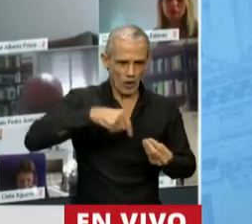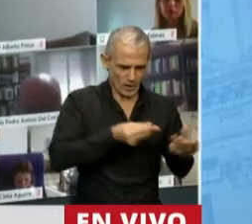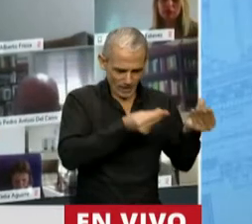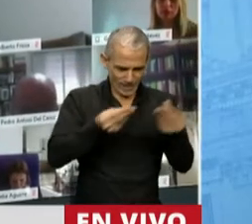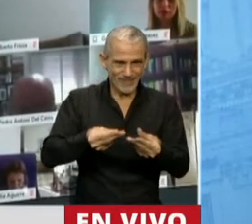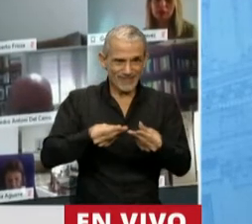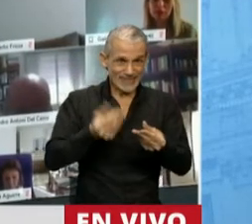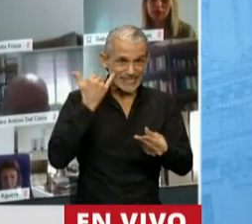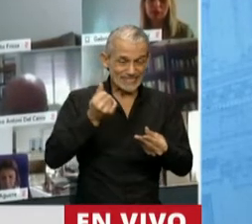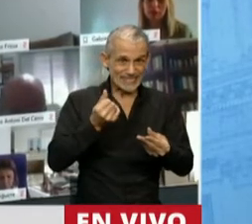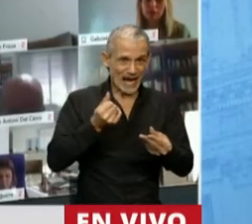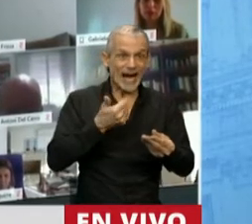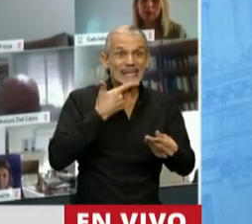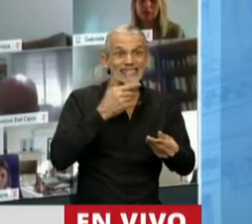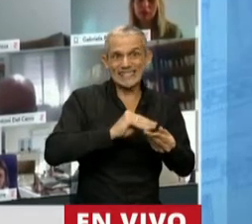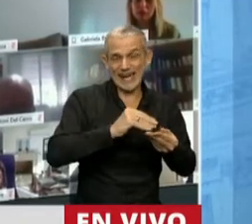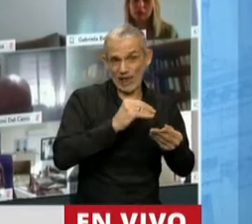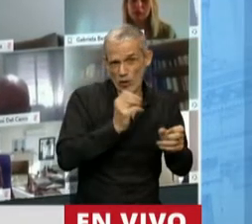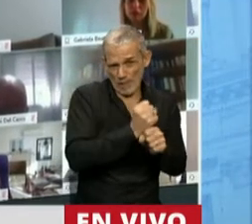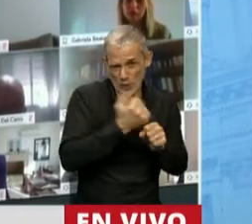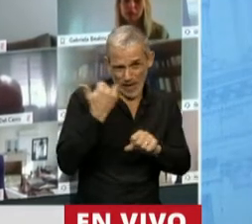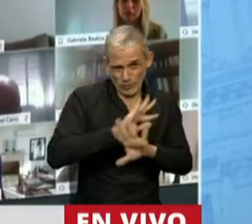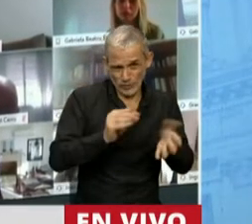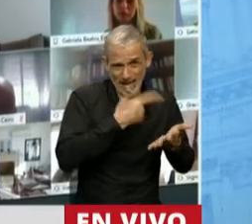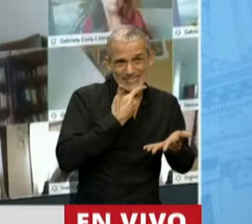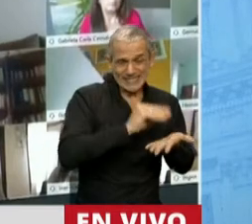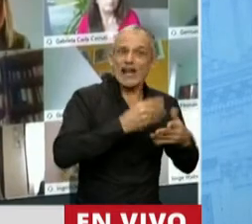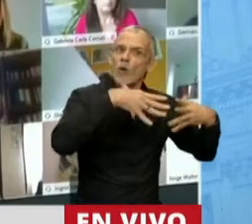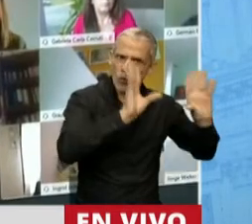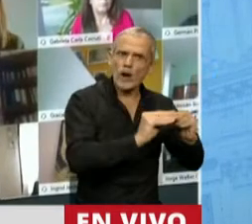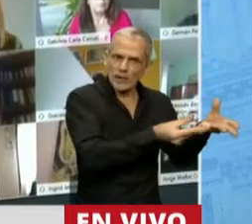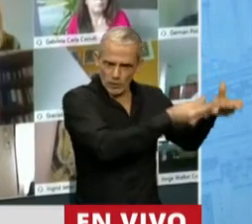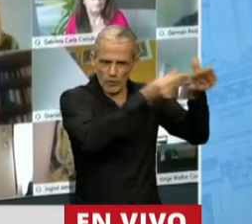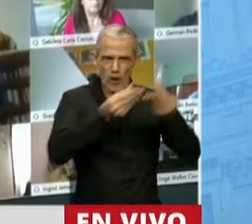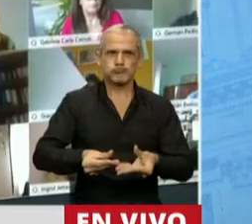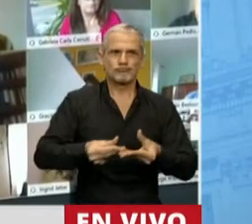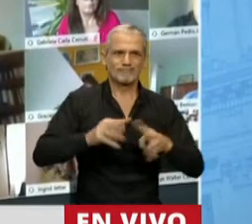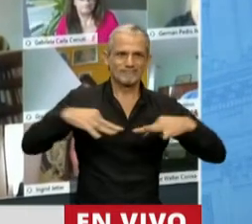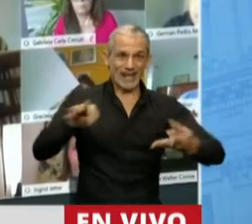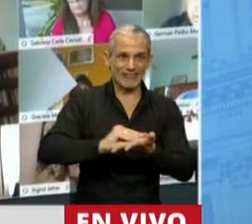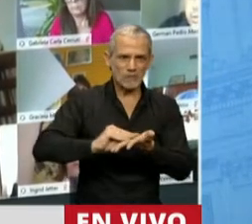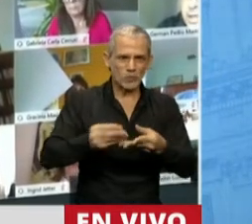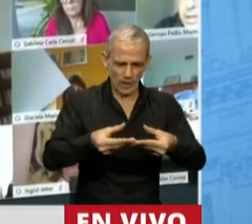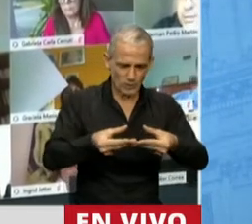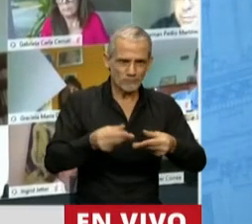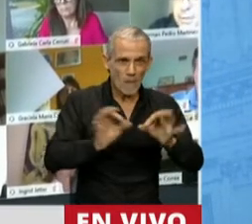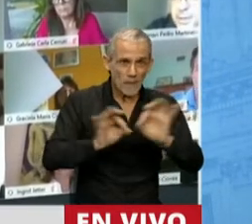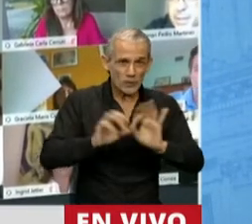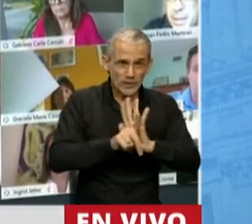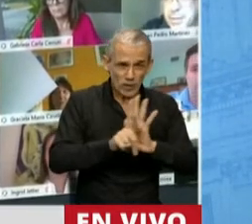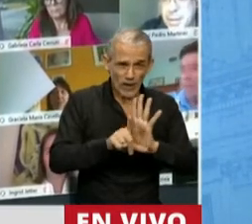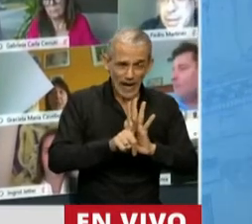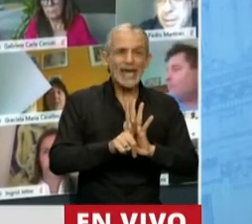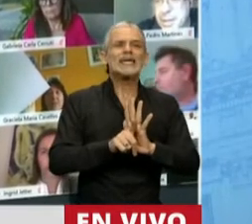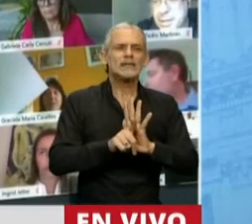hoy, ya en revisión, porque esto tiene media sanción también por unanimidad en el Senado de la Nación, este proyecto